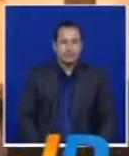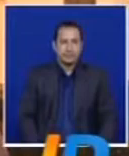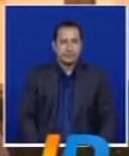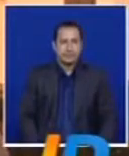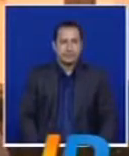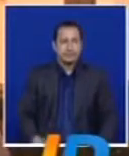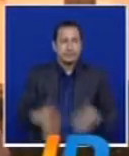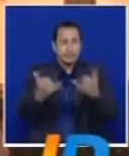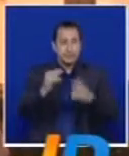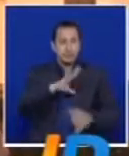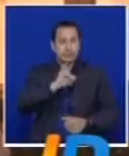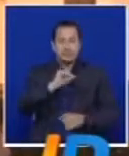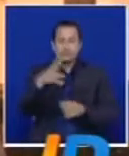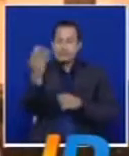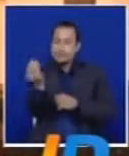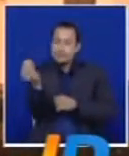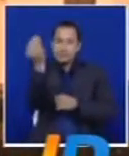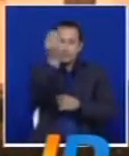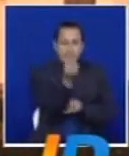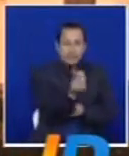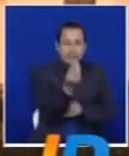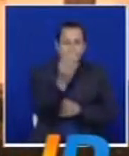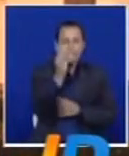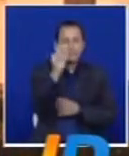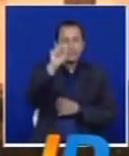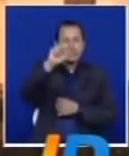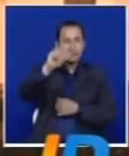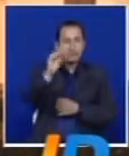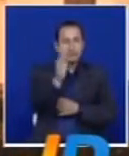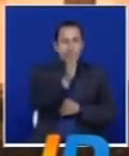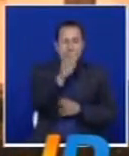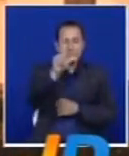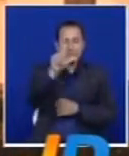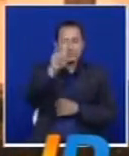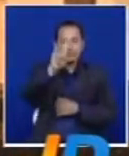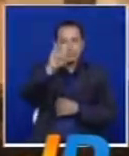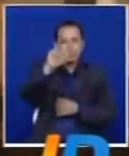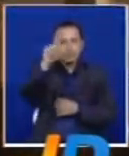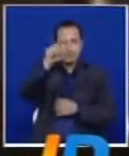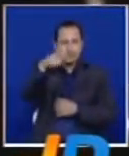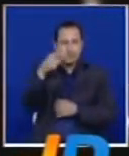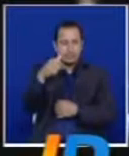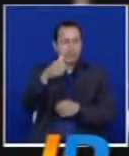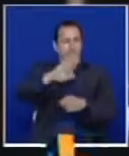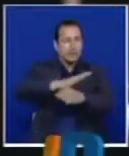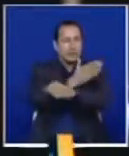Ya está en Cali la agrupación San Luis, quienes llegaron con lo mejor de su repertorio para deleitar al tele.